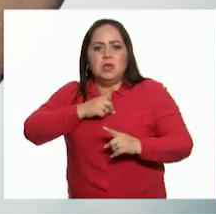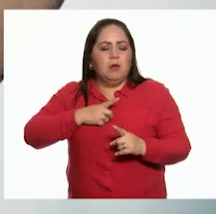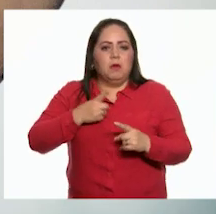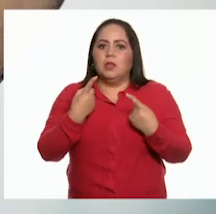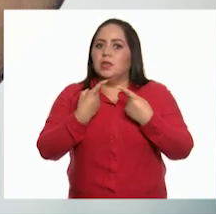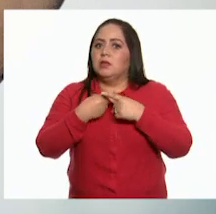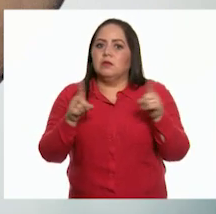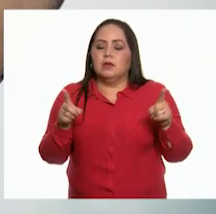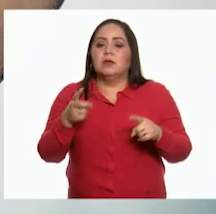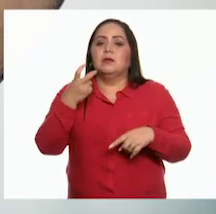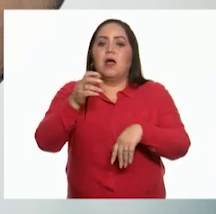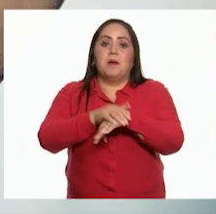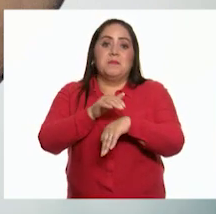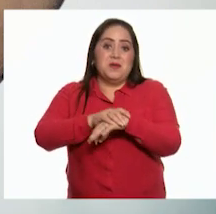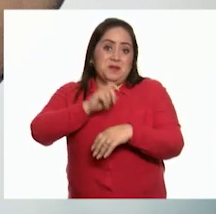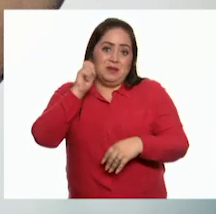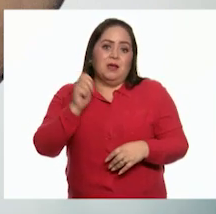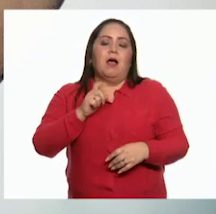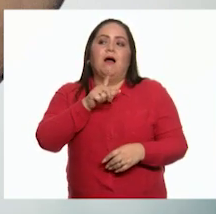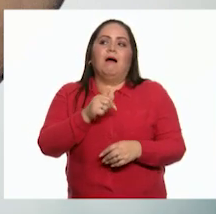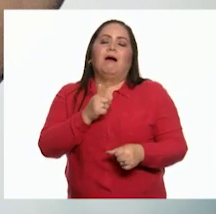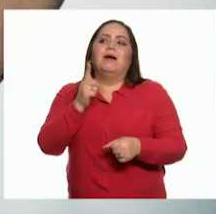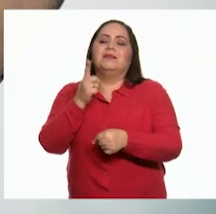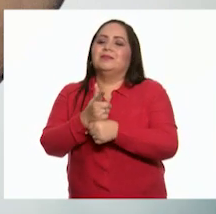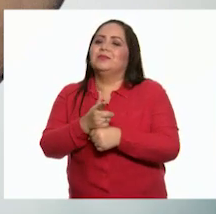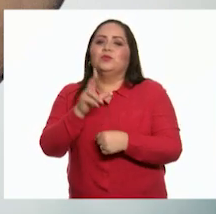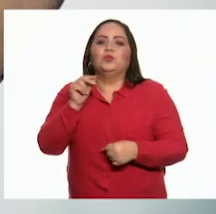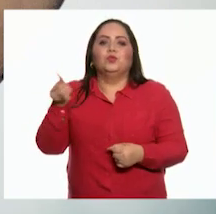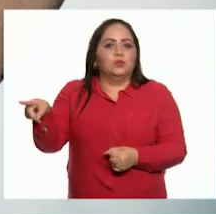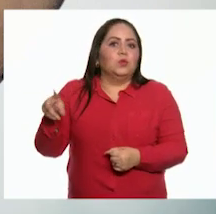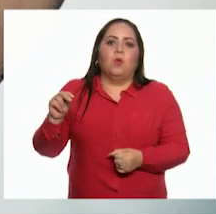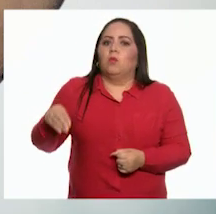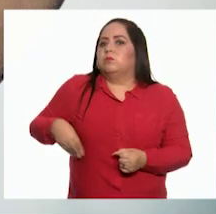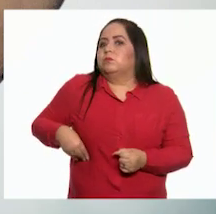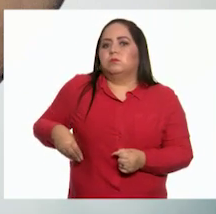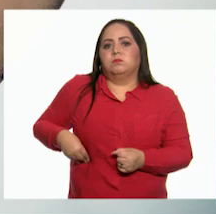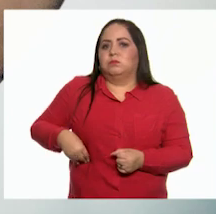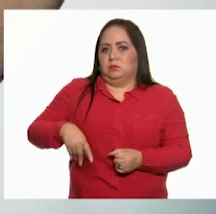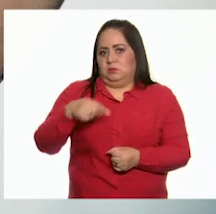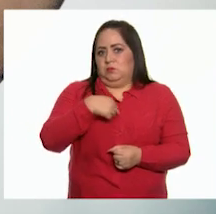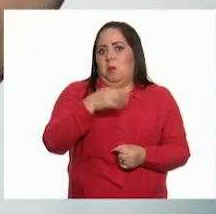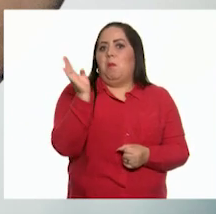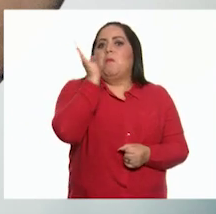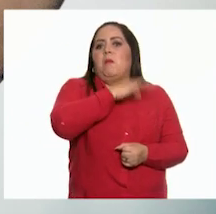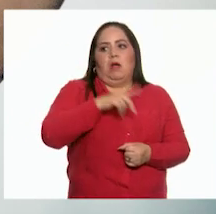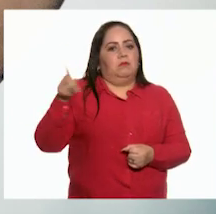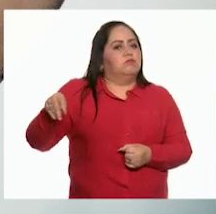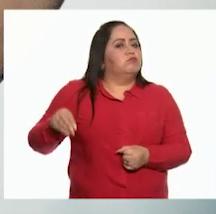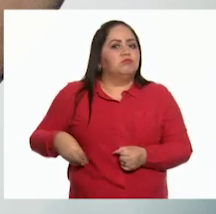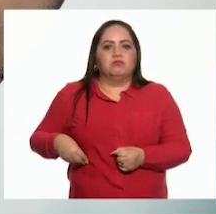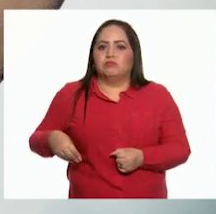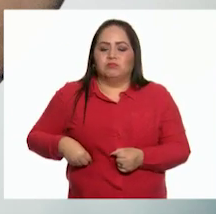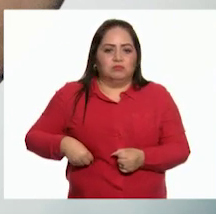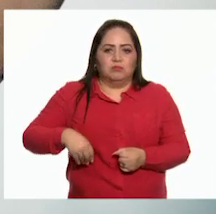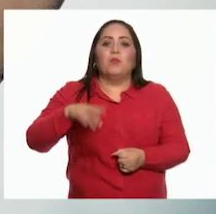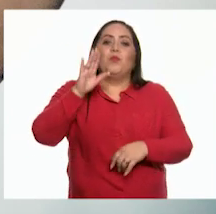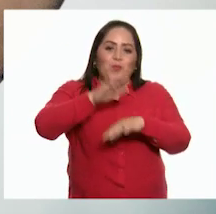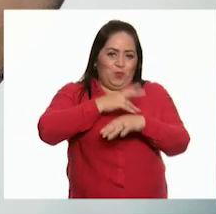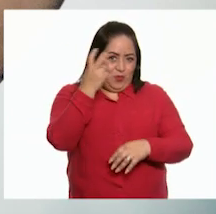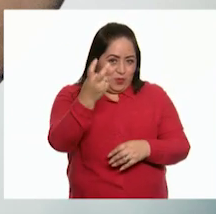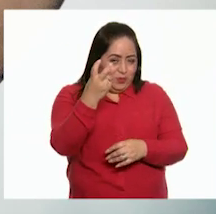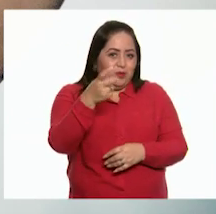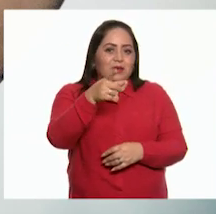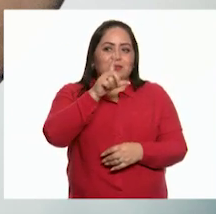con la amistad de tu amigo, te darás cuenta que él no tiene por qué pagar las consecuencias de tu enojo y seguramente